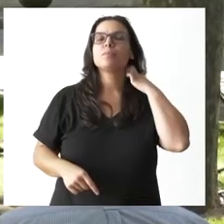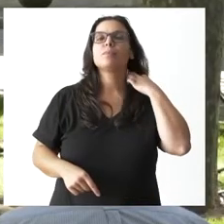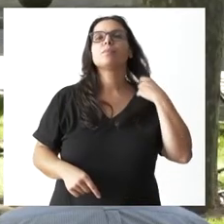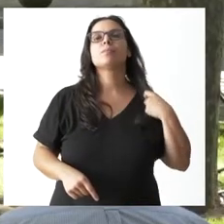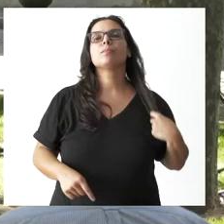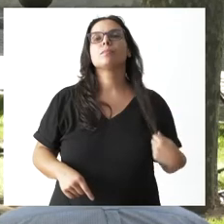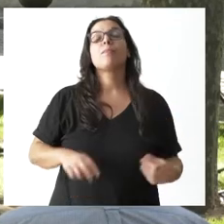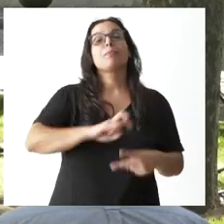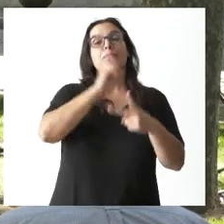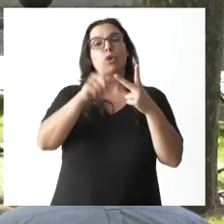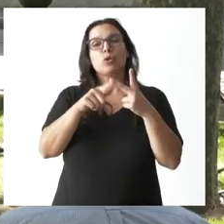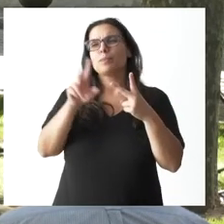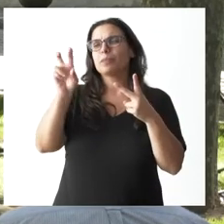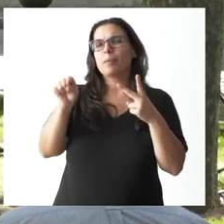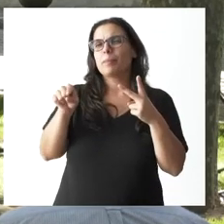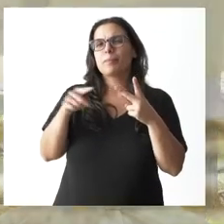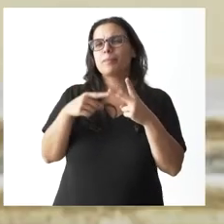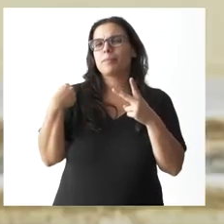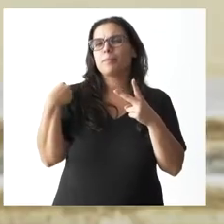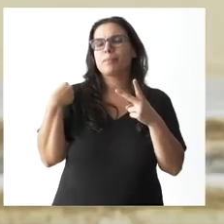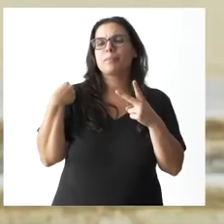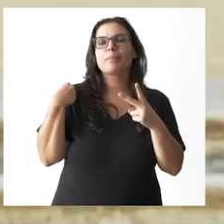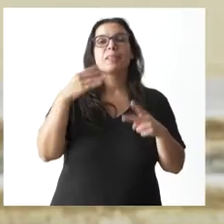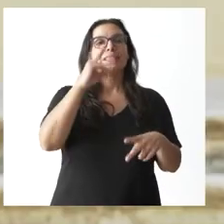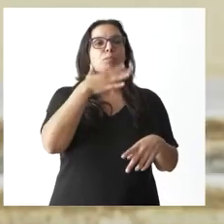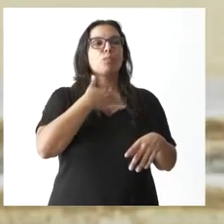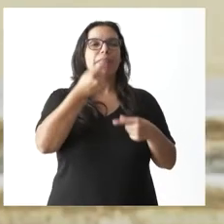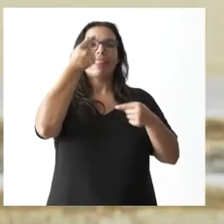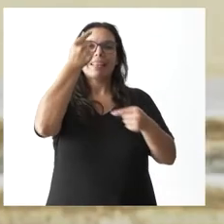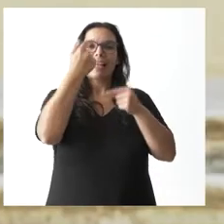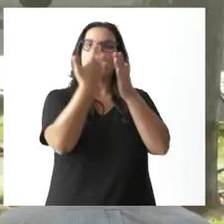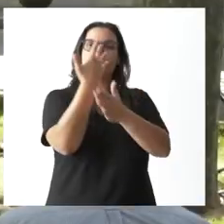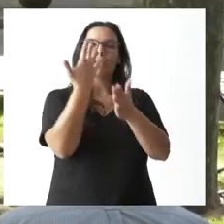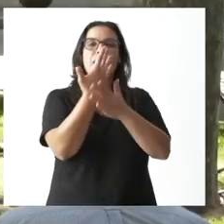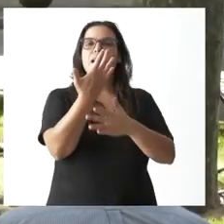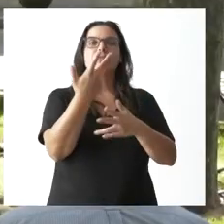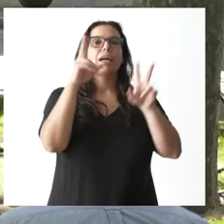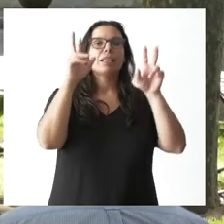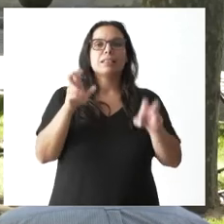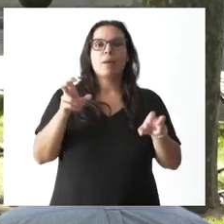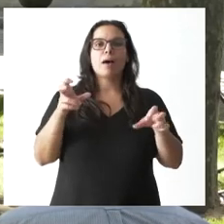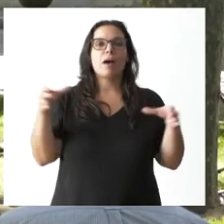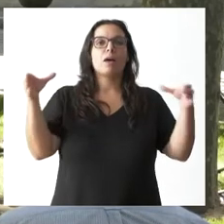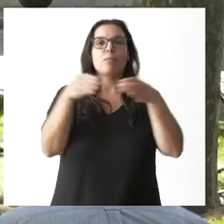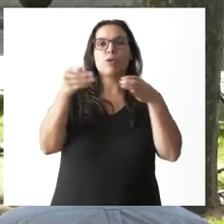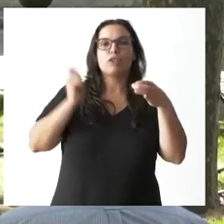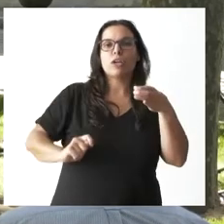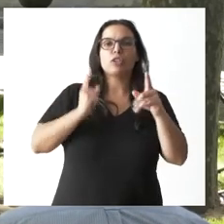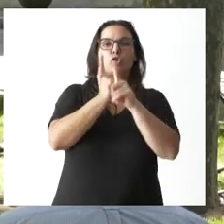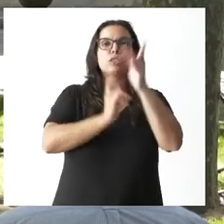¿El otro asunto era? Sí. ¿Puede concretar en términos de, por ejemplo, de tiempo del operativo, si se va a ampliar